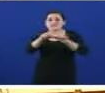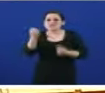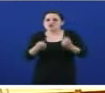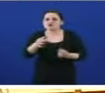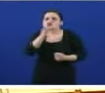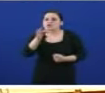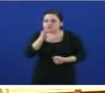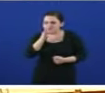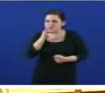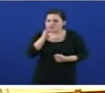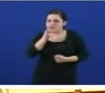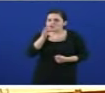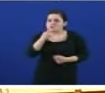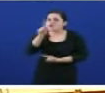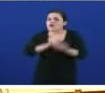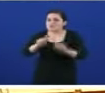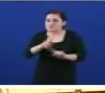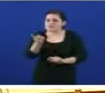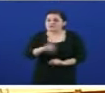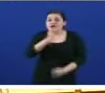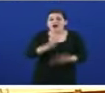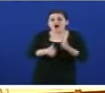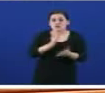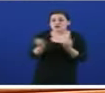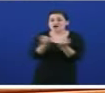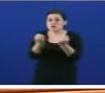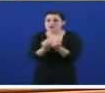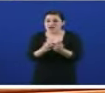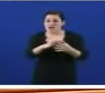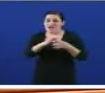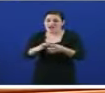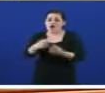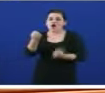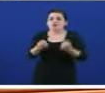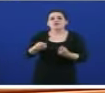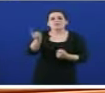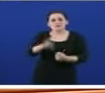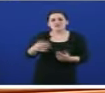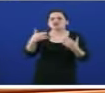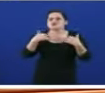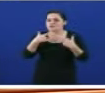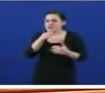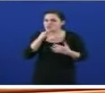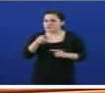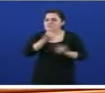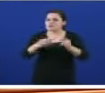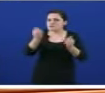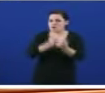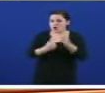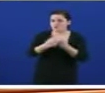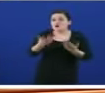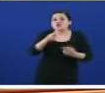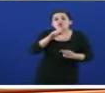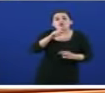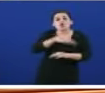amenazas sobre a industria da automoción e as industrias auxiliares, sen que o seu goberno tome cartas no asunto. No último ano de